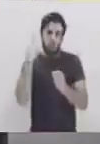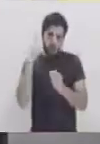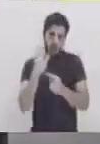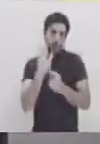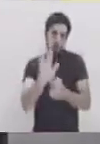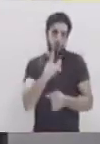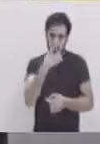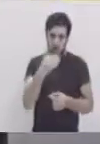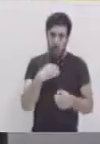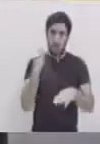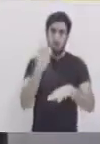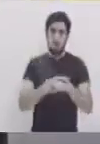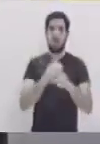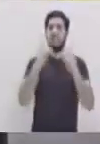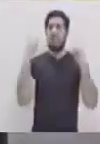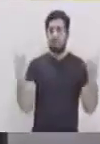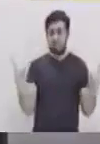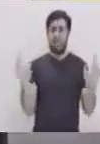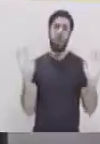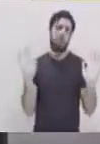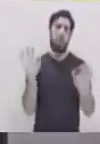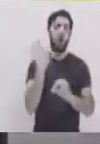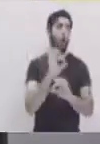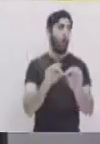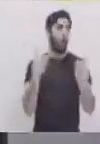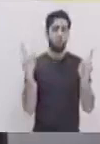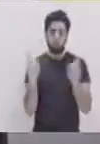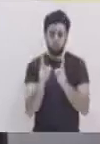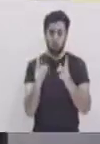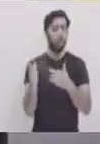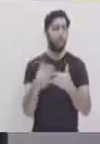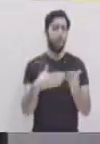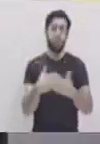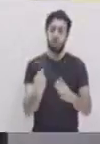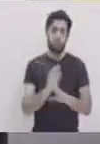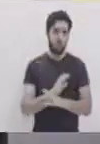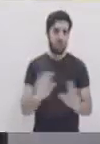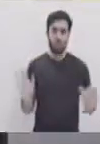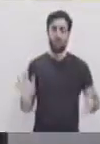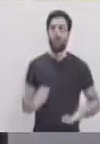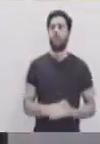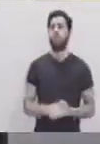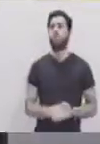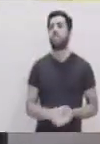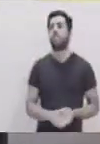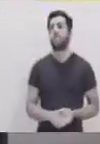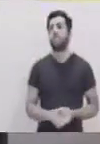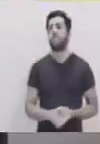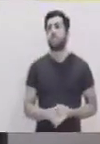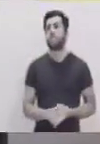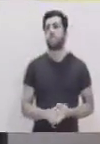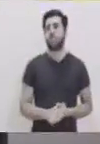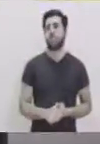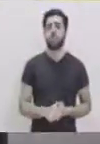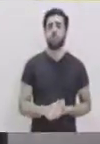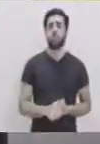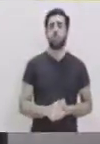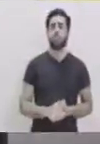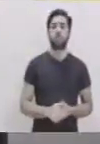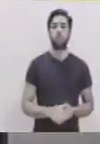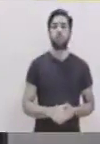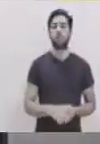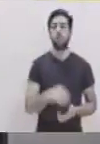de 14 por 14. Vamos a buscar nuestra mitad para poder trazar